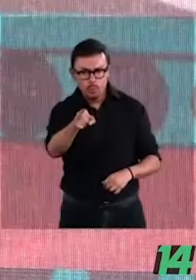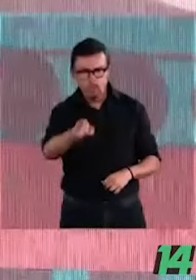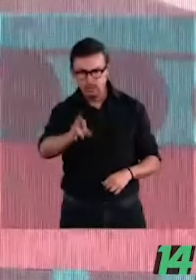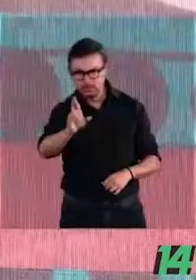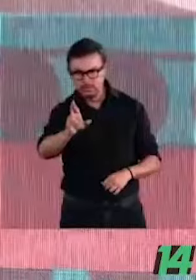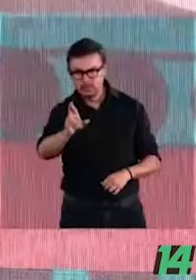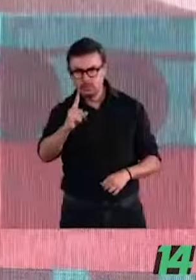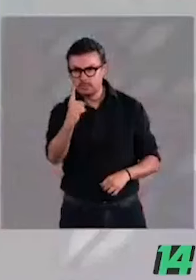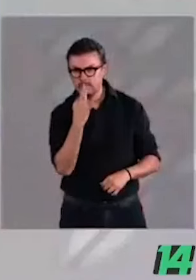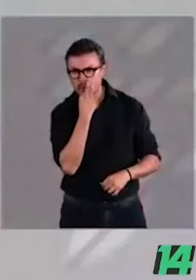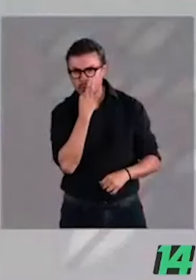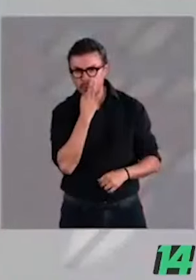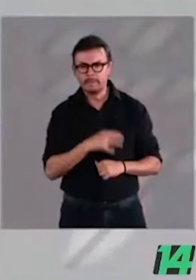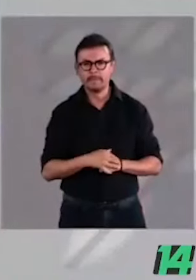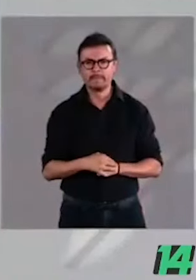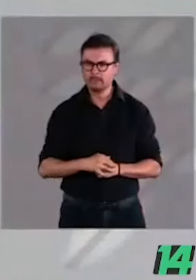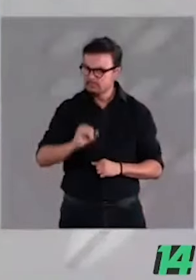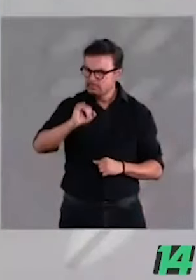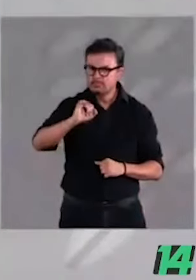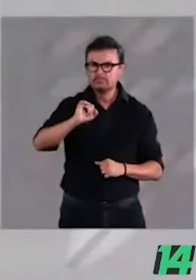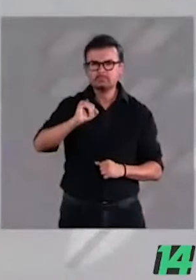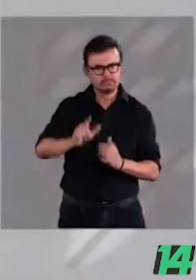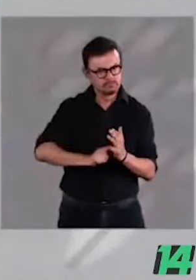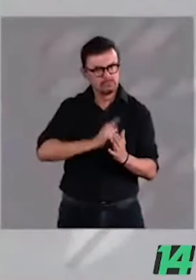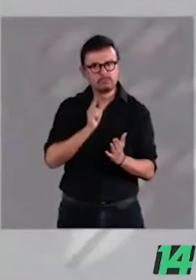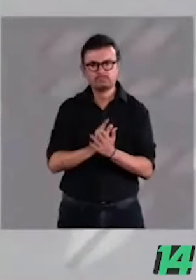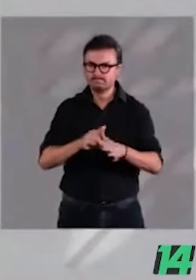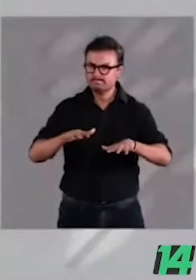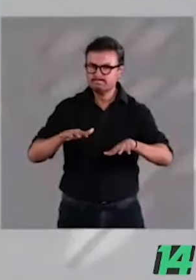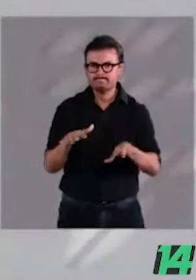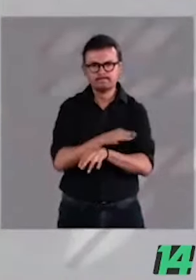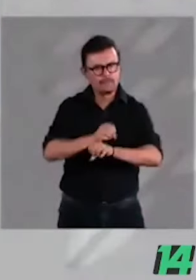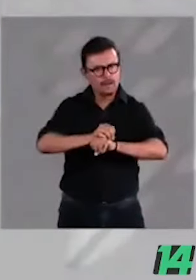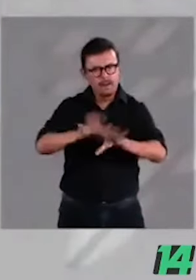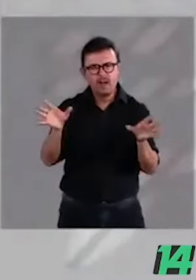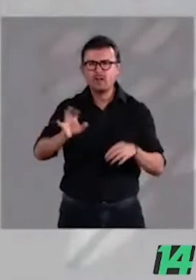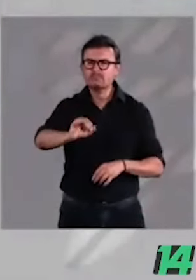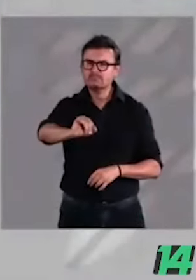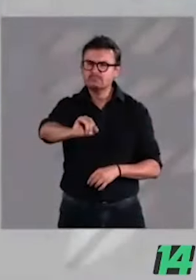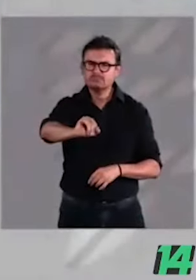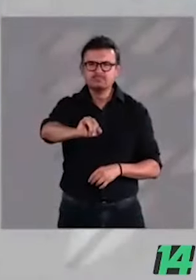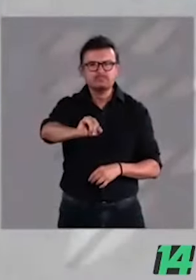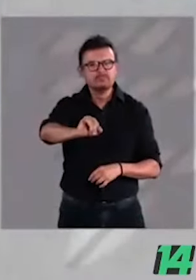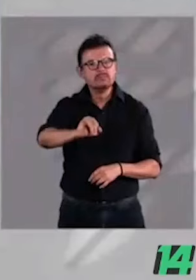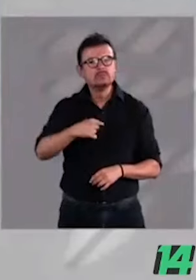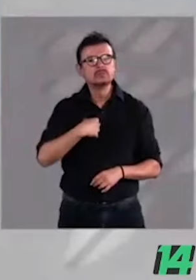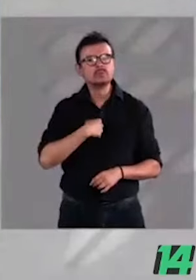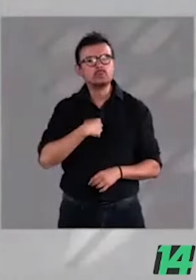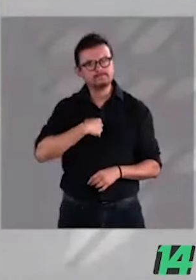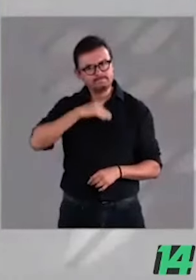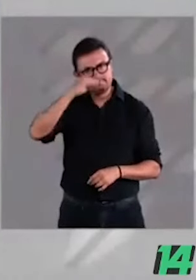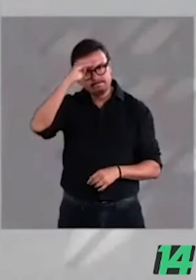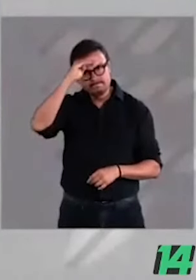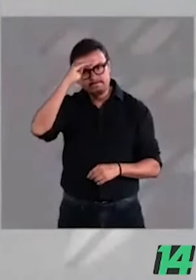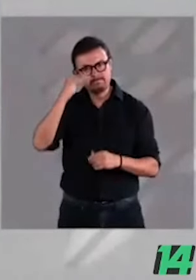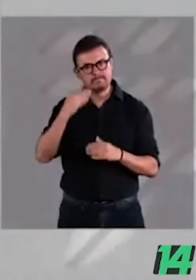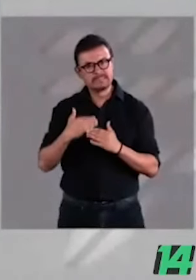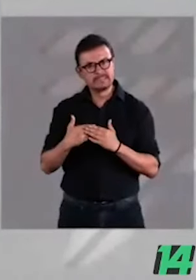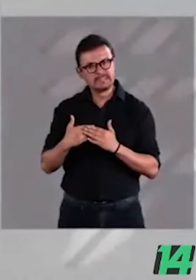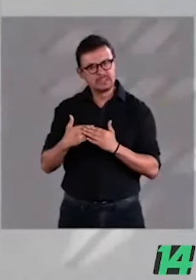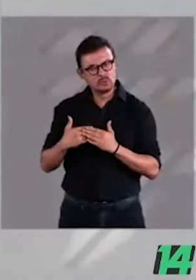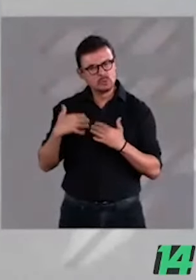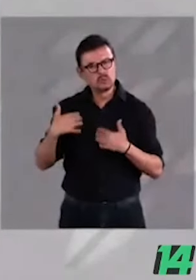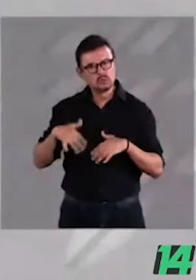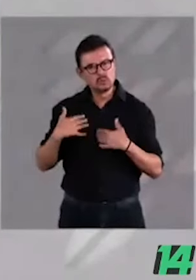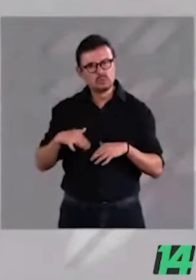Bueno, por supuesto que sí impulsaría una reforma. Me parece que lo que hemos visto los últimos días con el caso